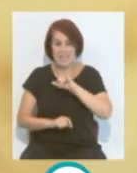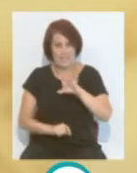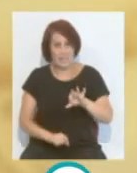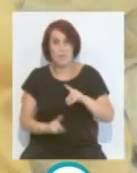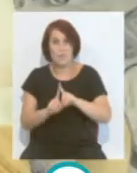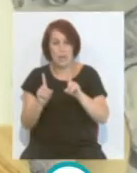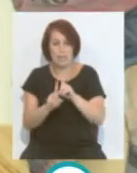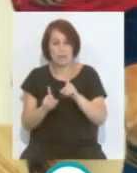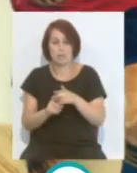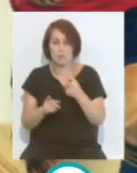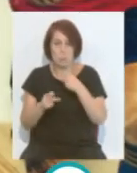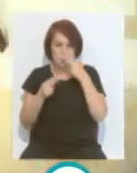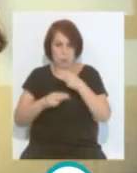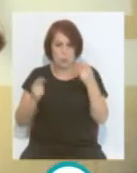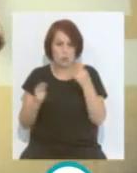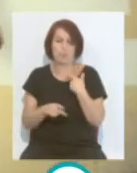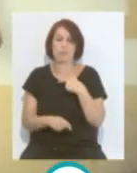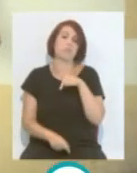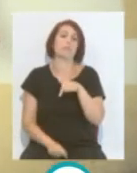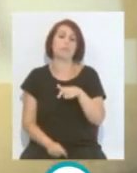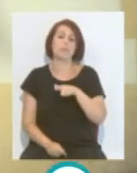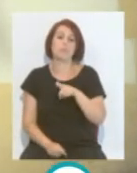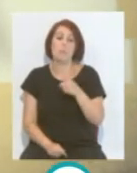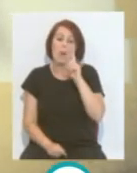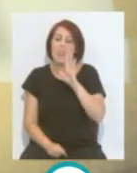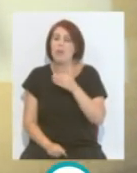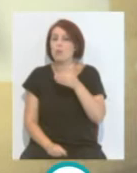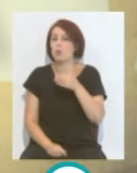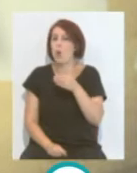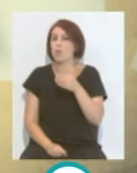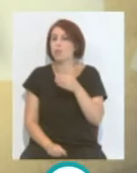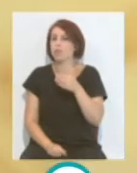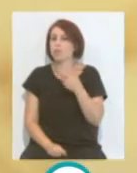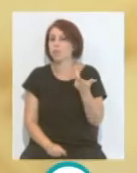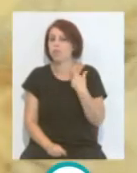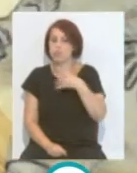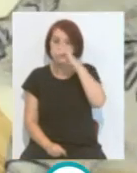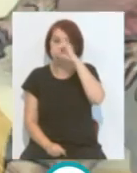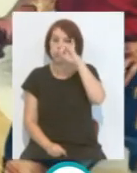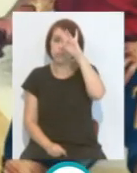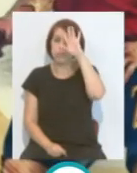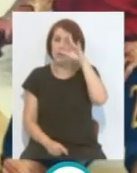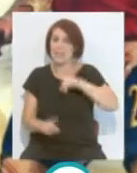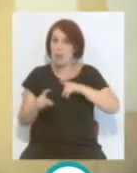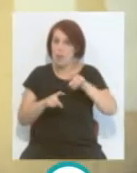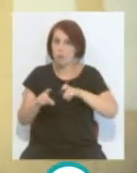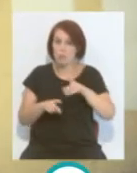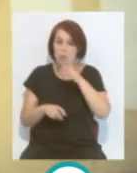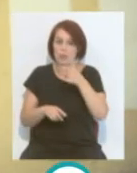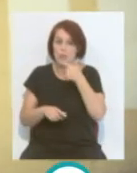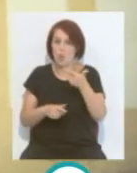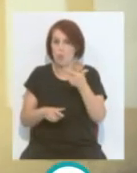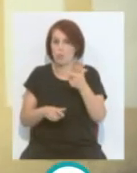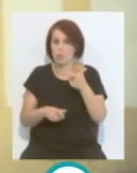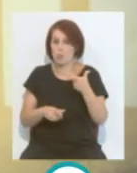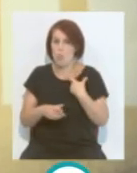y lo que parece que nos augura es un futuro realmente impresionante de la selección, porque ya decimos que muchos